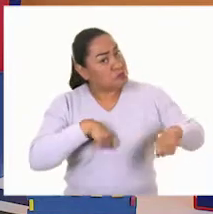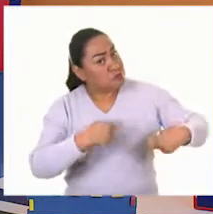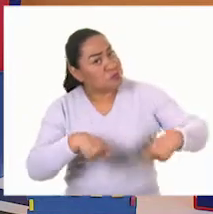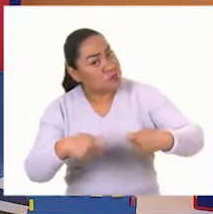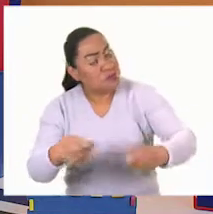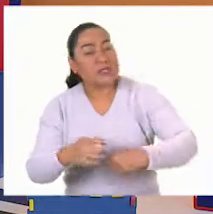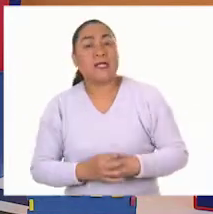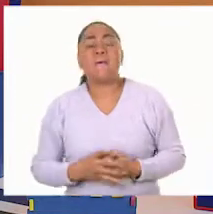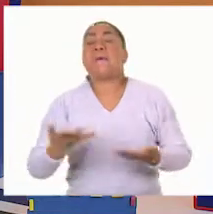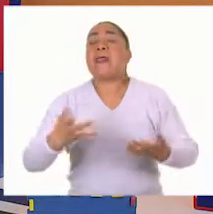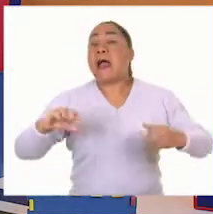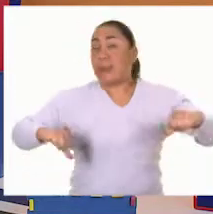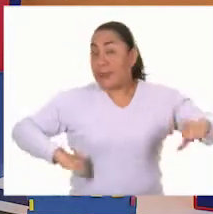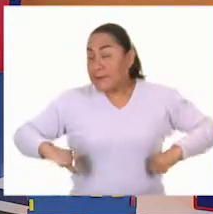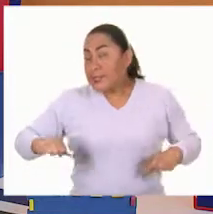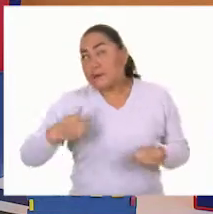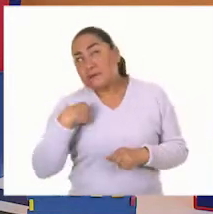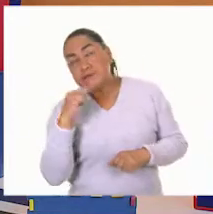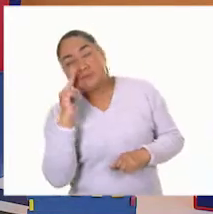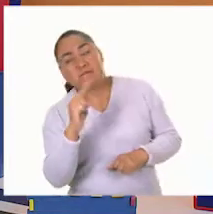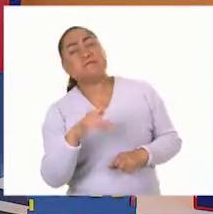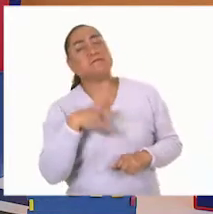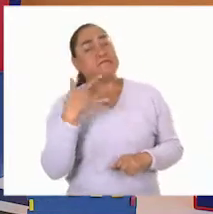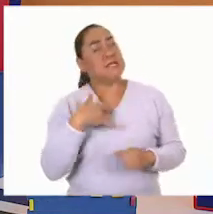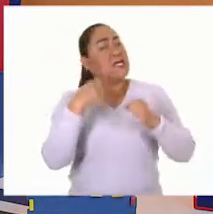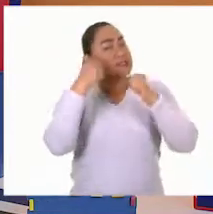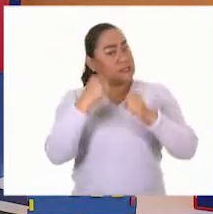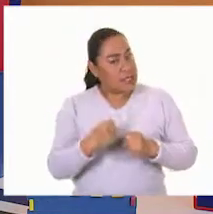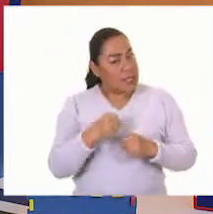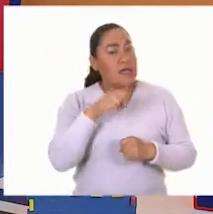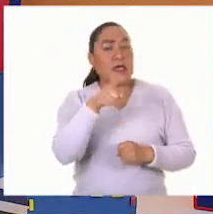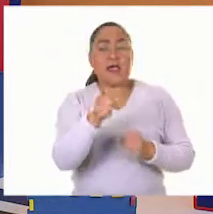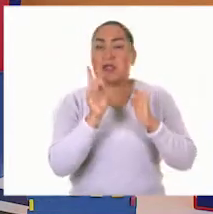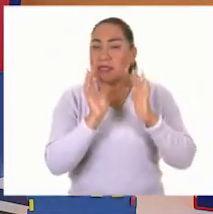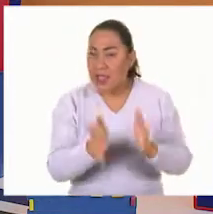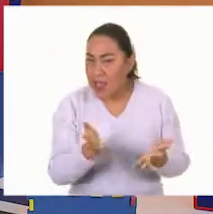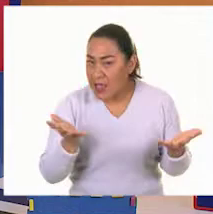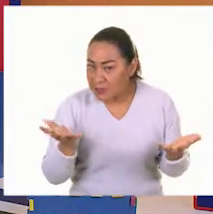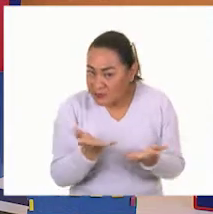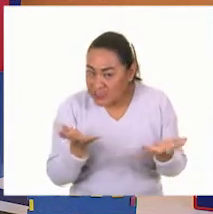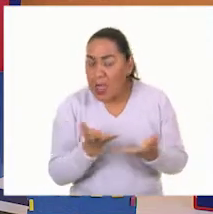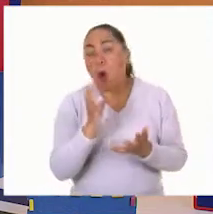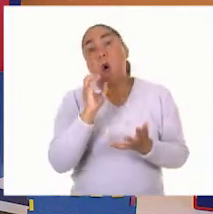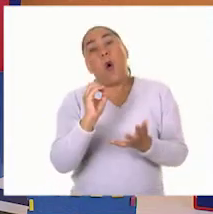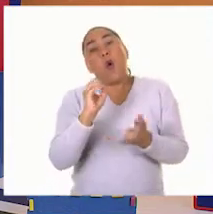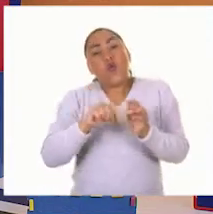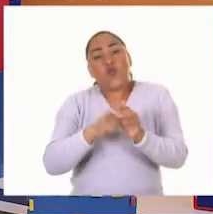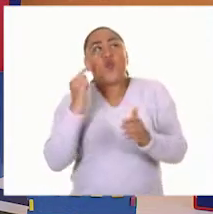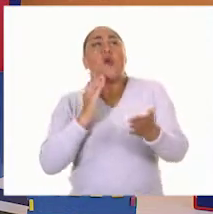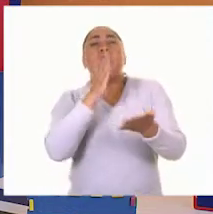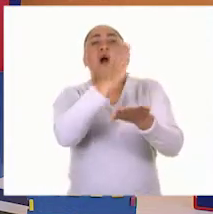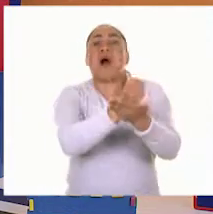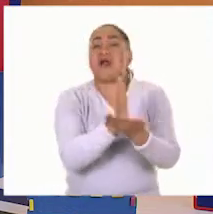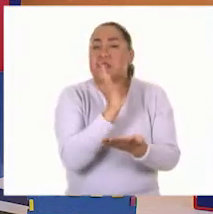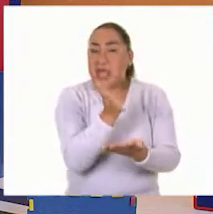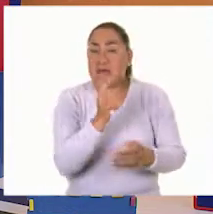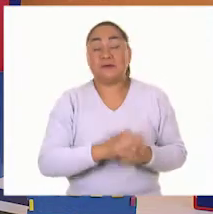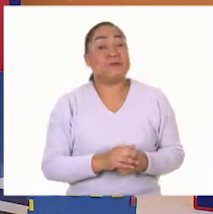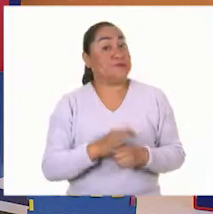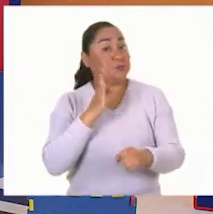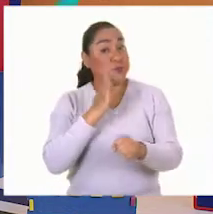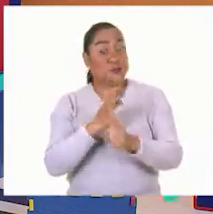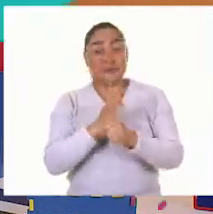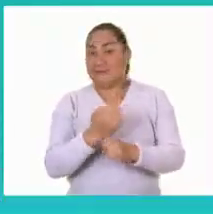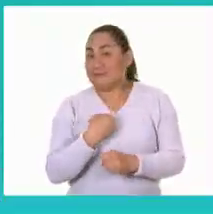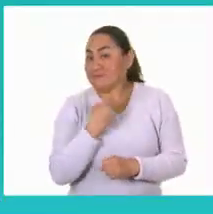Es una actividad que estoy seguro tú has estado realizando o alguna vez acudiste a algún lugar. Todavía no les voy a decir,